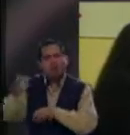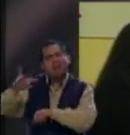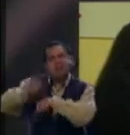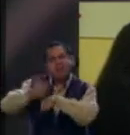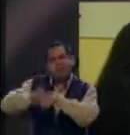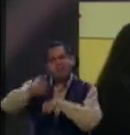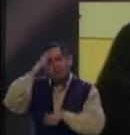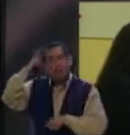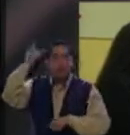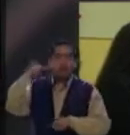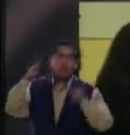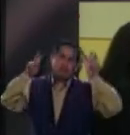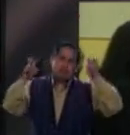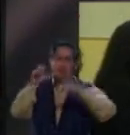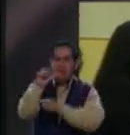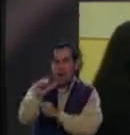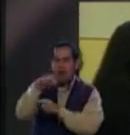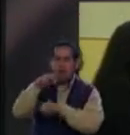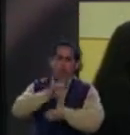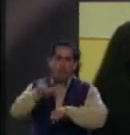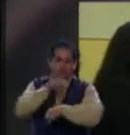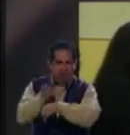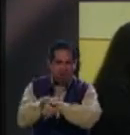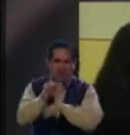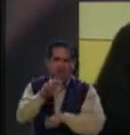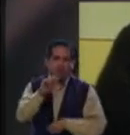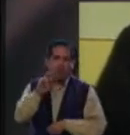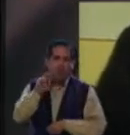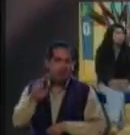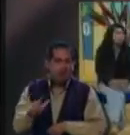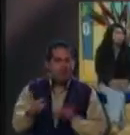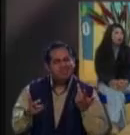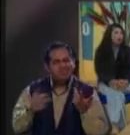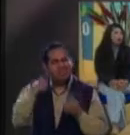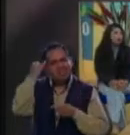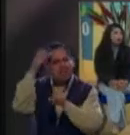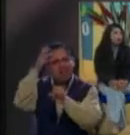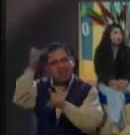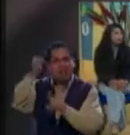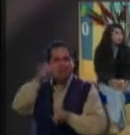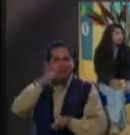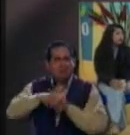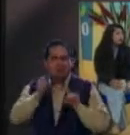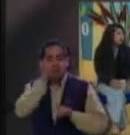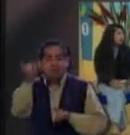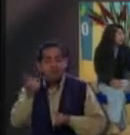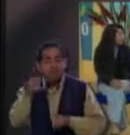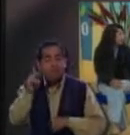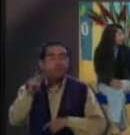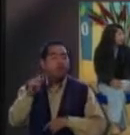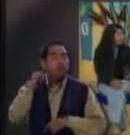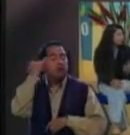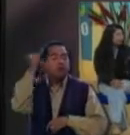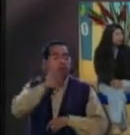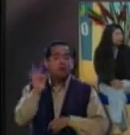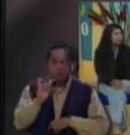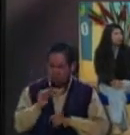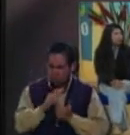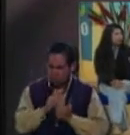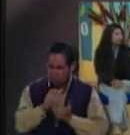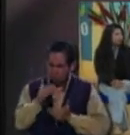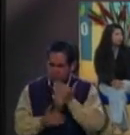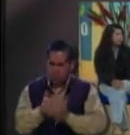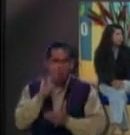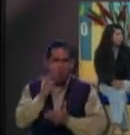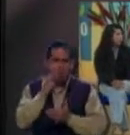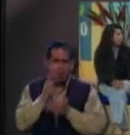O como les decía en alguna ocasión, anormales, o no sé el concepto. pero finalmente te permite, si tú brincas